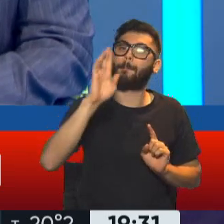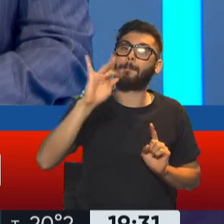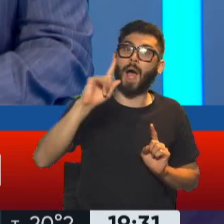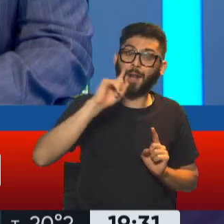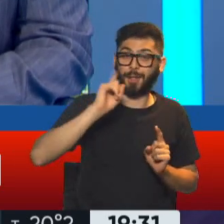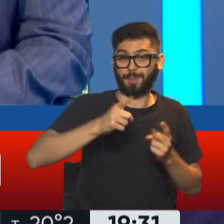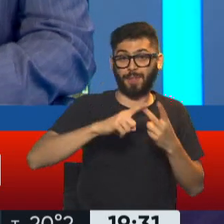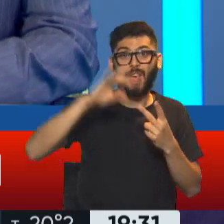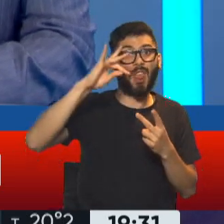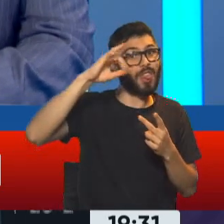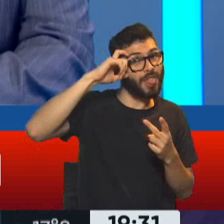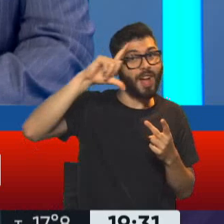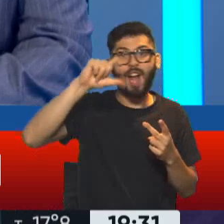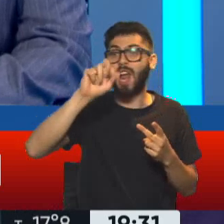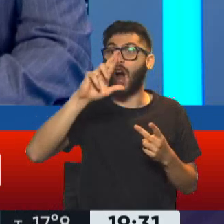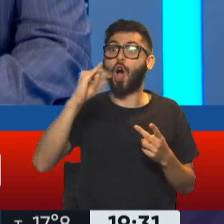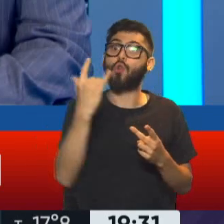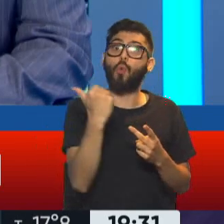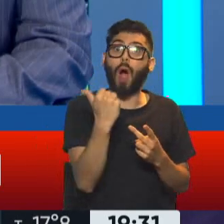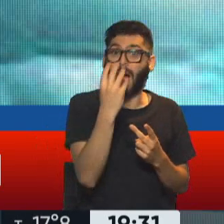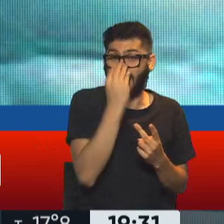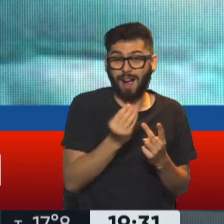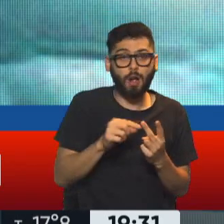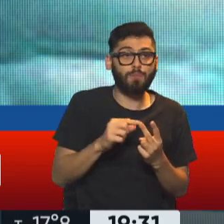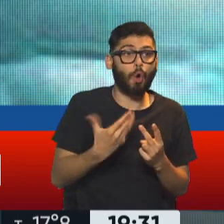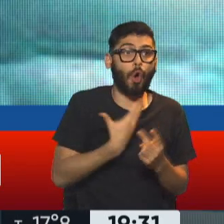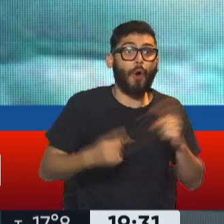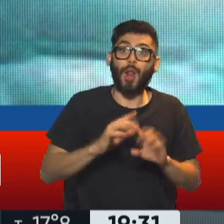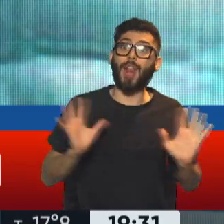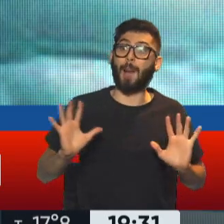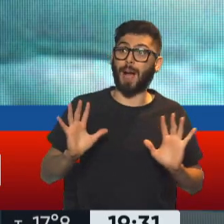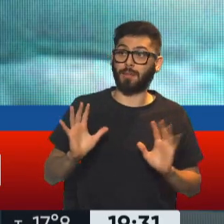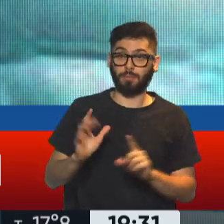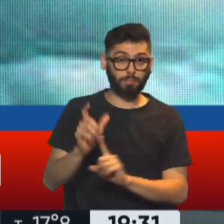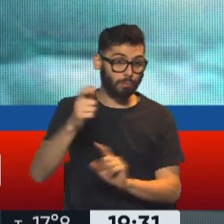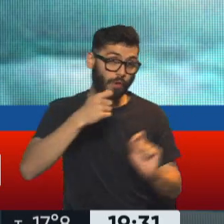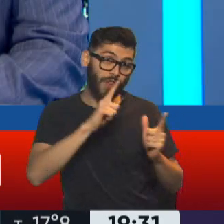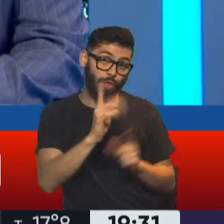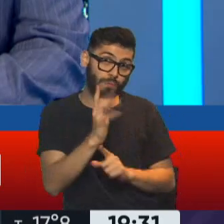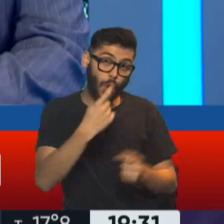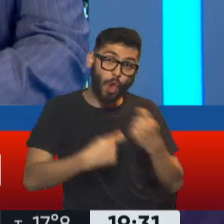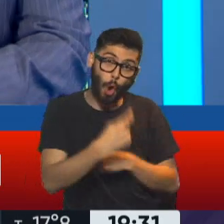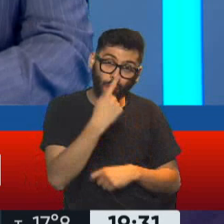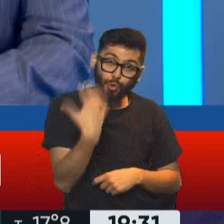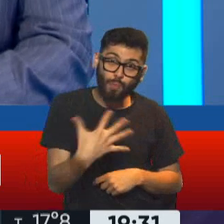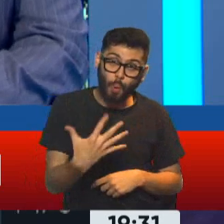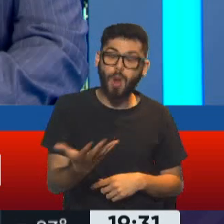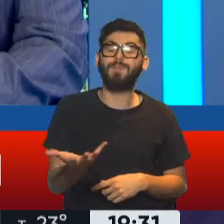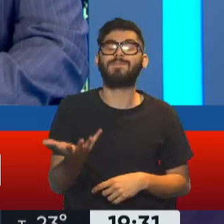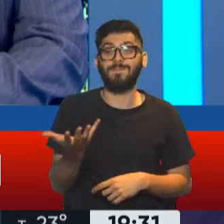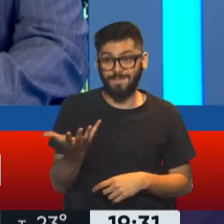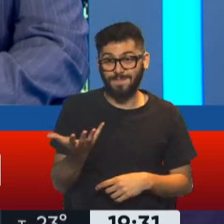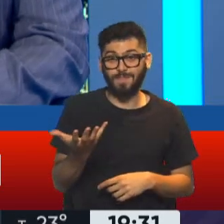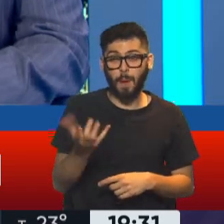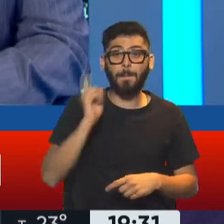estuviera en el gobierno. Hicieron un buen negocio los vendedores, hay que decirlo, ¿no? Un excelente negocio. Pero además de eso, como la escritura